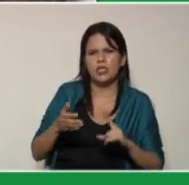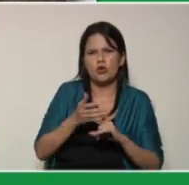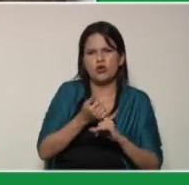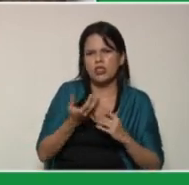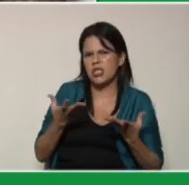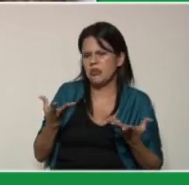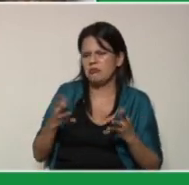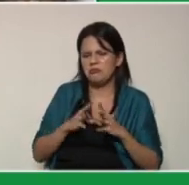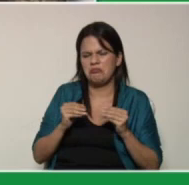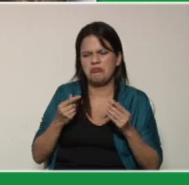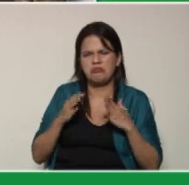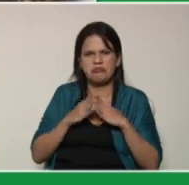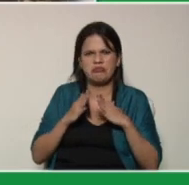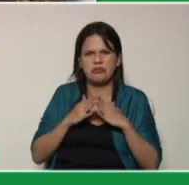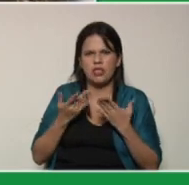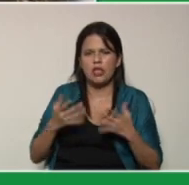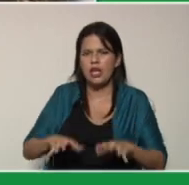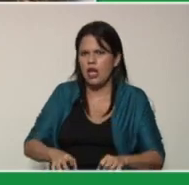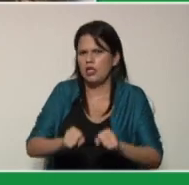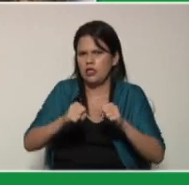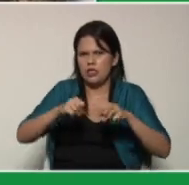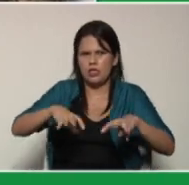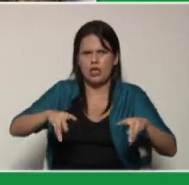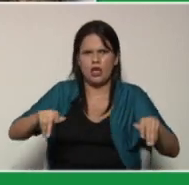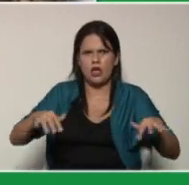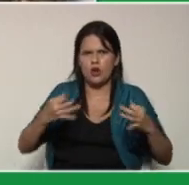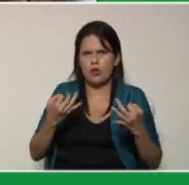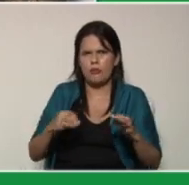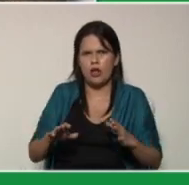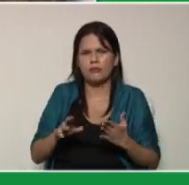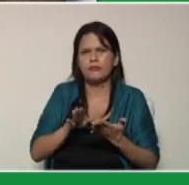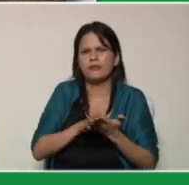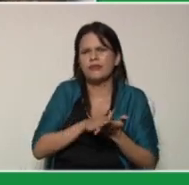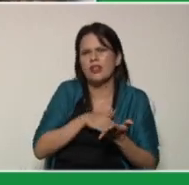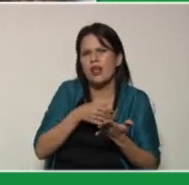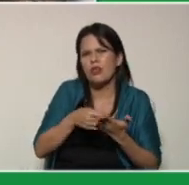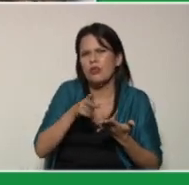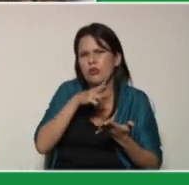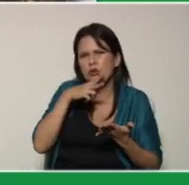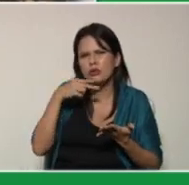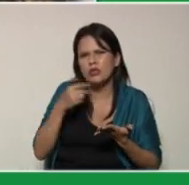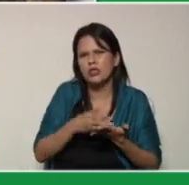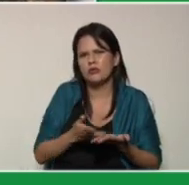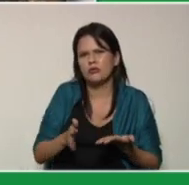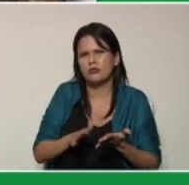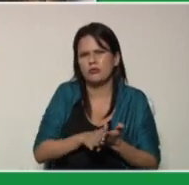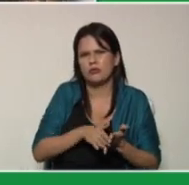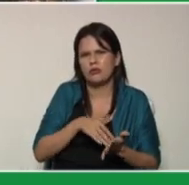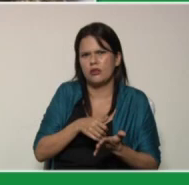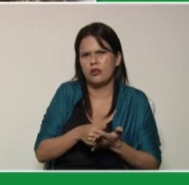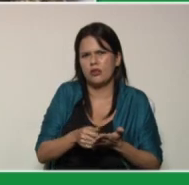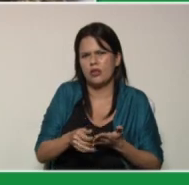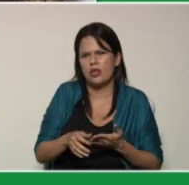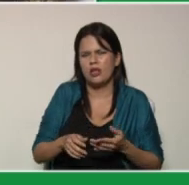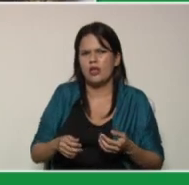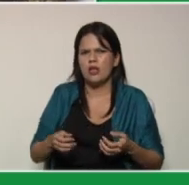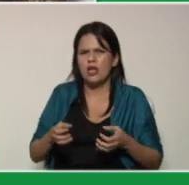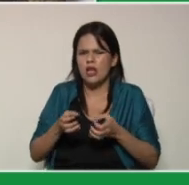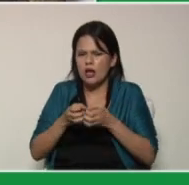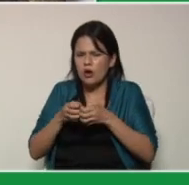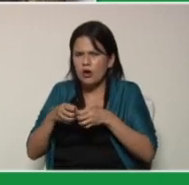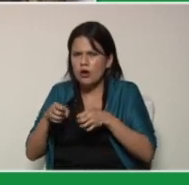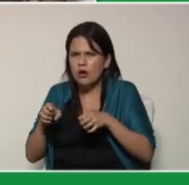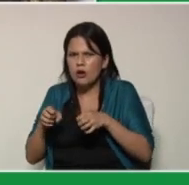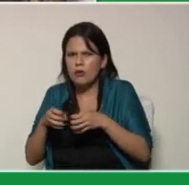cercanas como es la tierra común la melaza la cascarilla de arroz que la podemos suplantar por